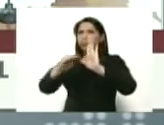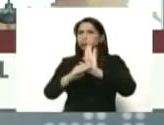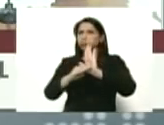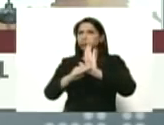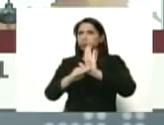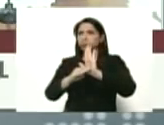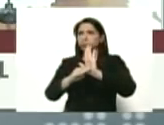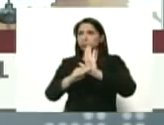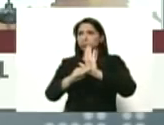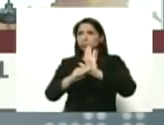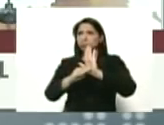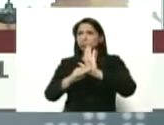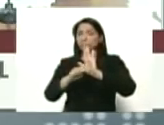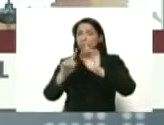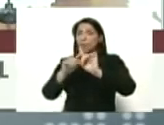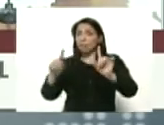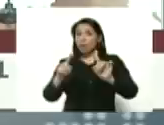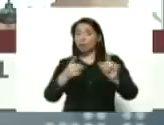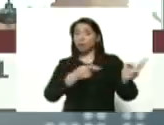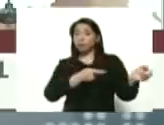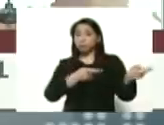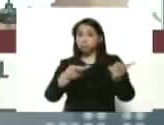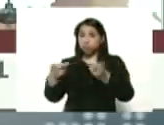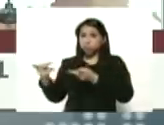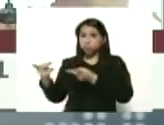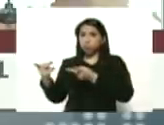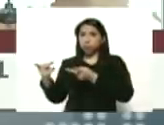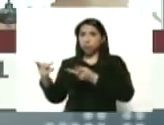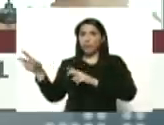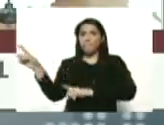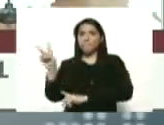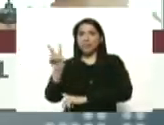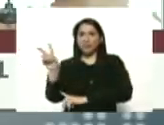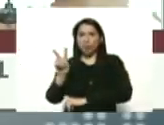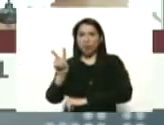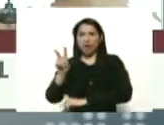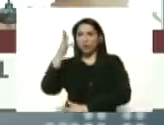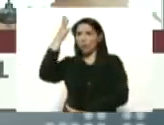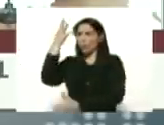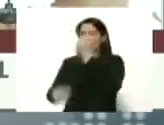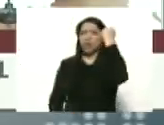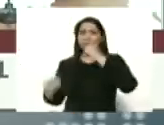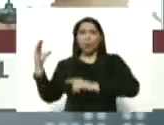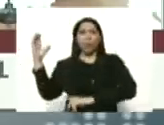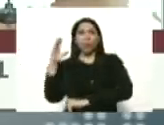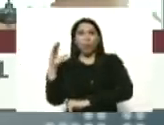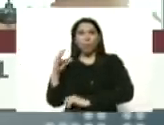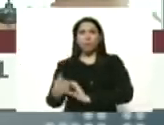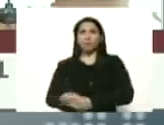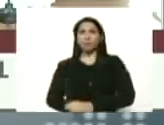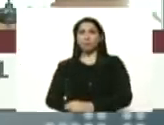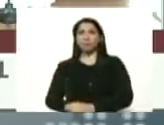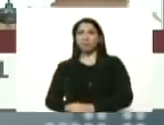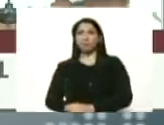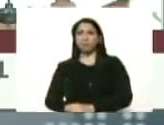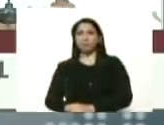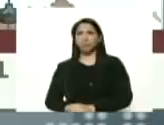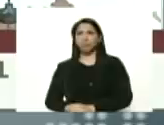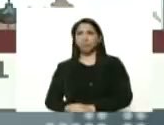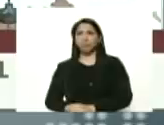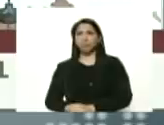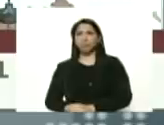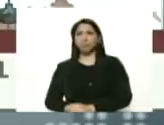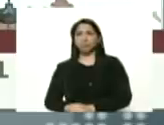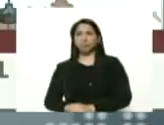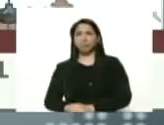para recibir a los venezolanos que están huyendo de Colombia que llegan